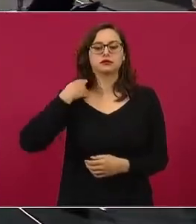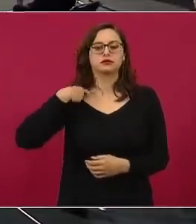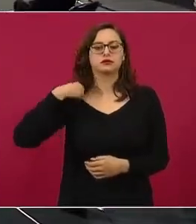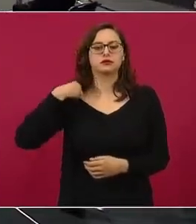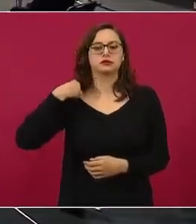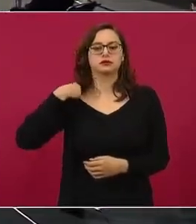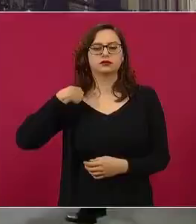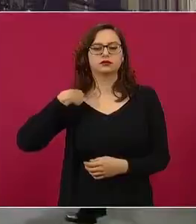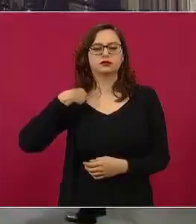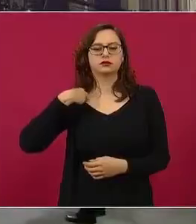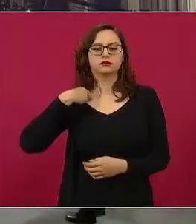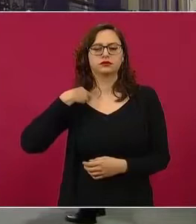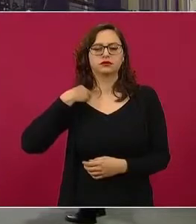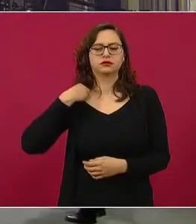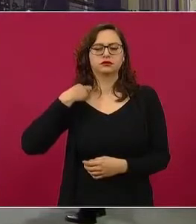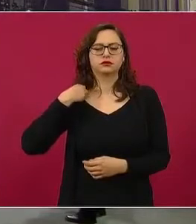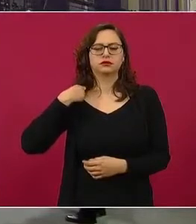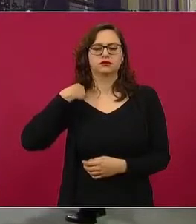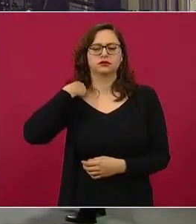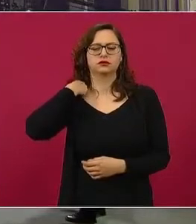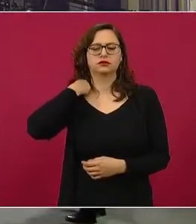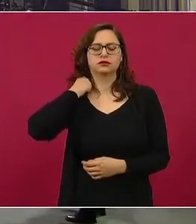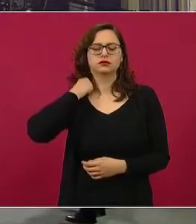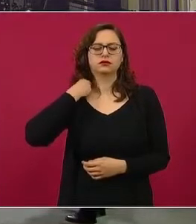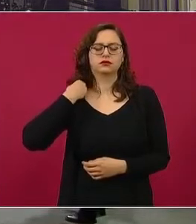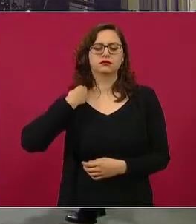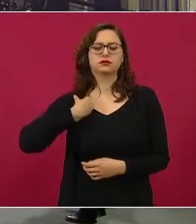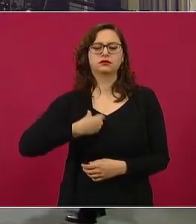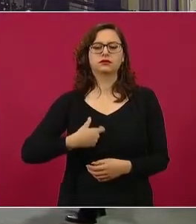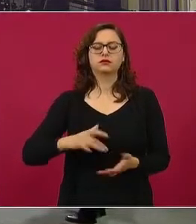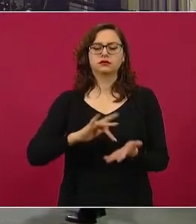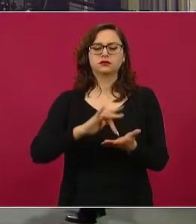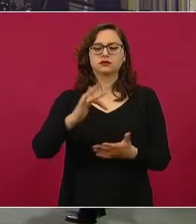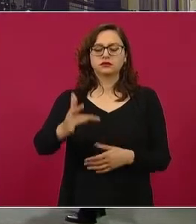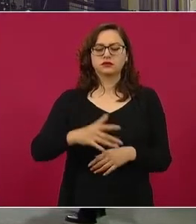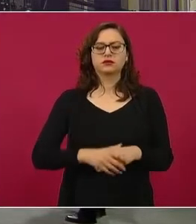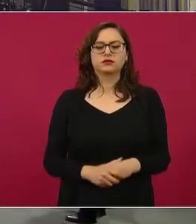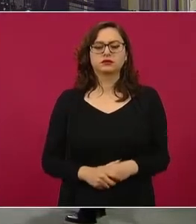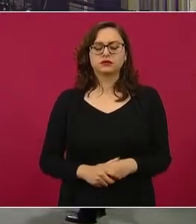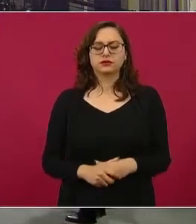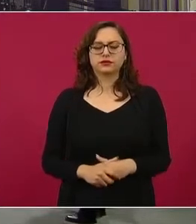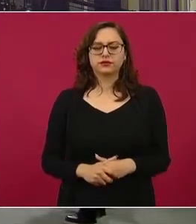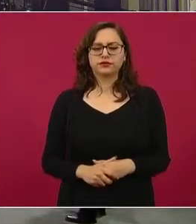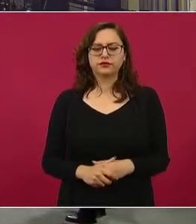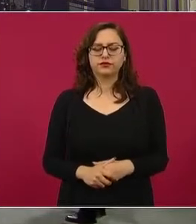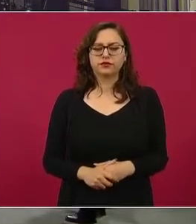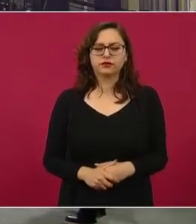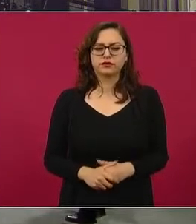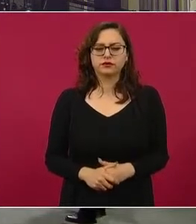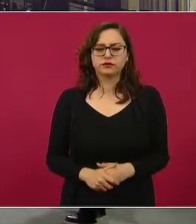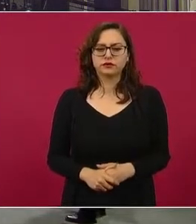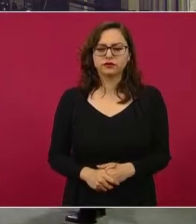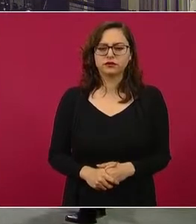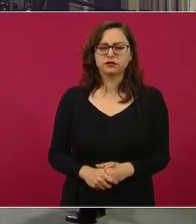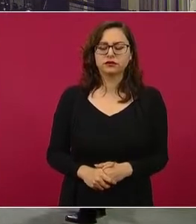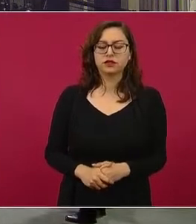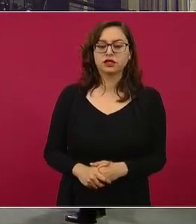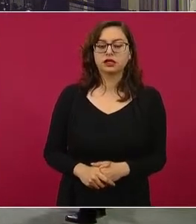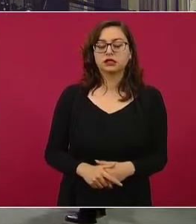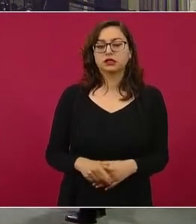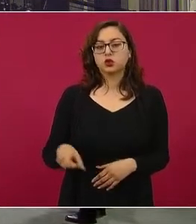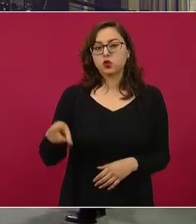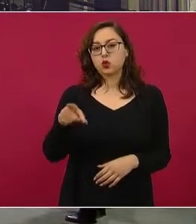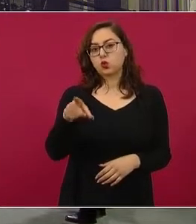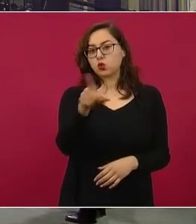Gracias, secretario. Buenos días. Dalila Escobar de Atiempo.tv. Primero, preguntar si todos quienes han asistido a las reuniones de